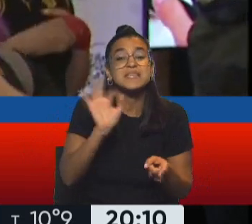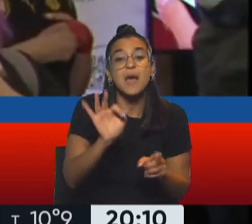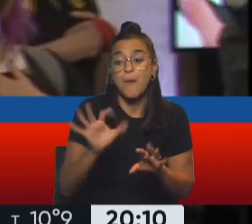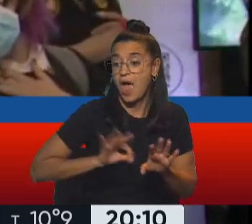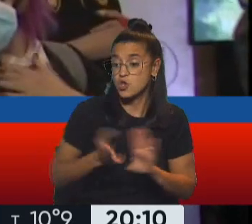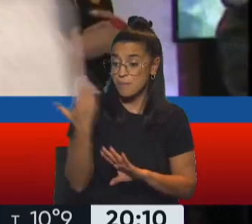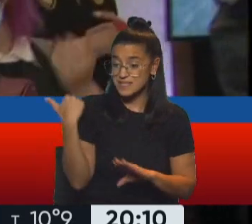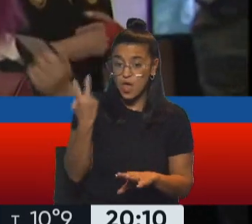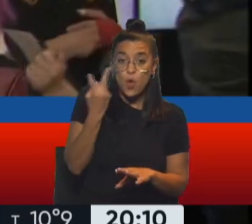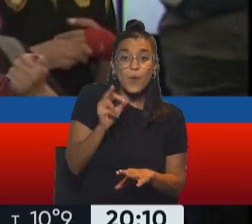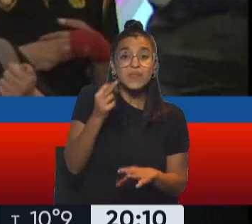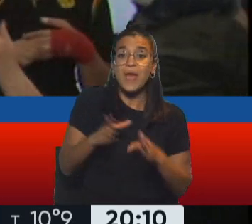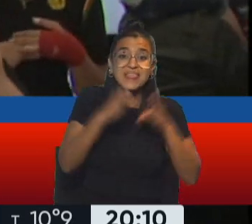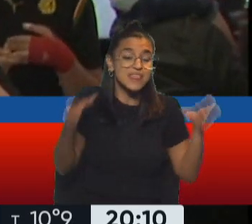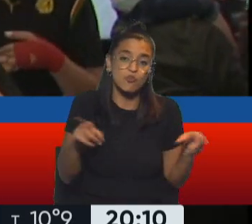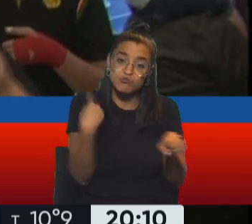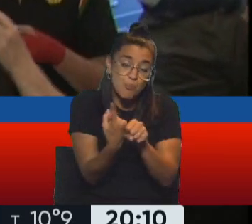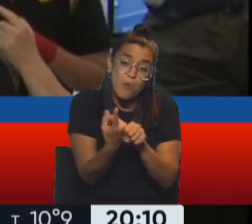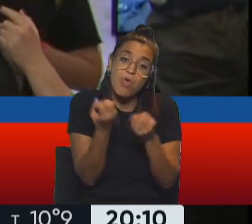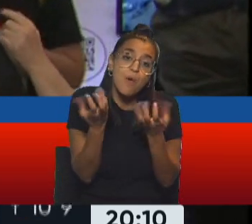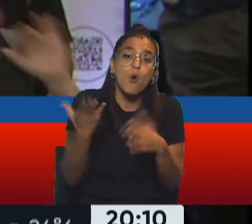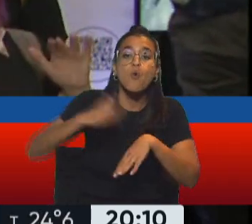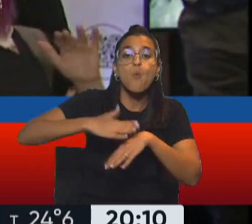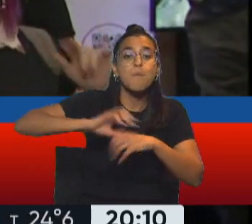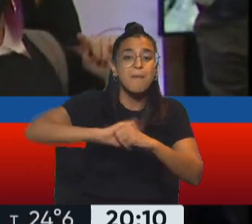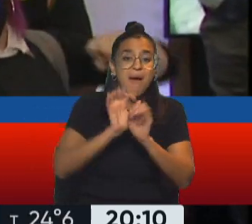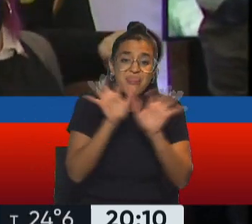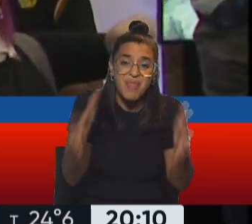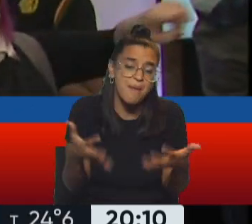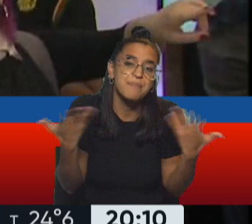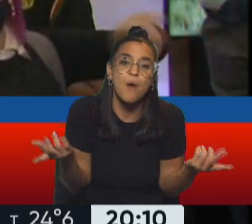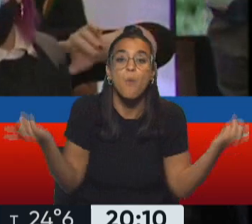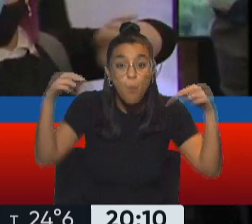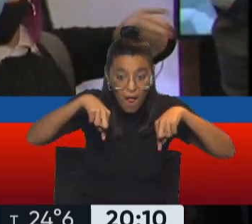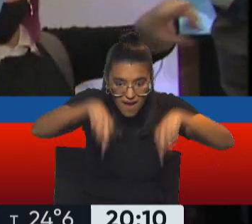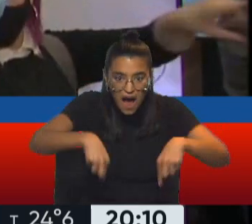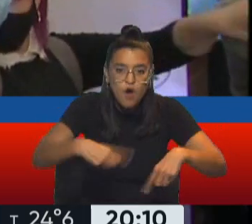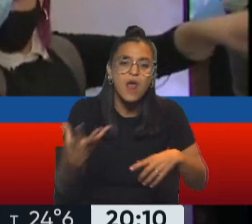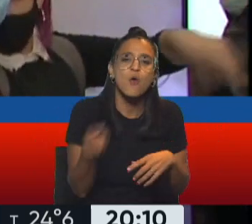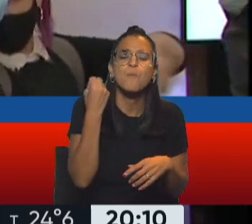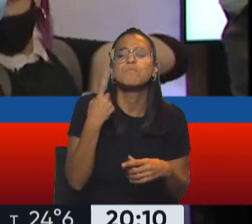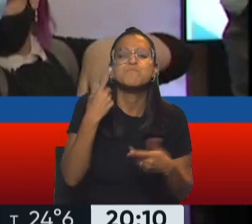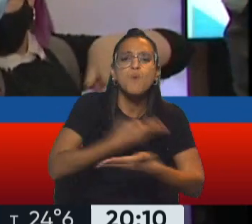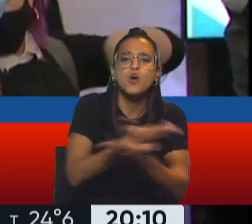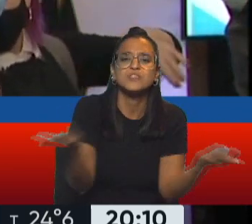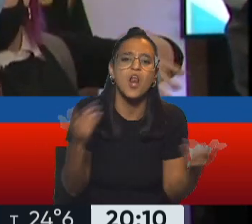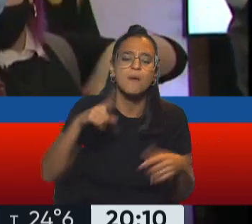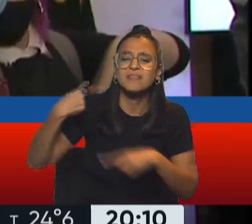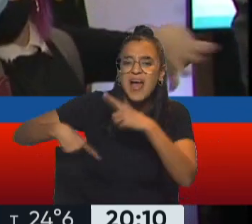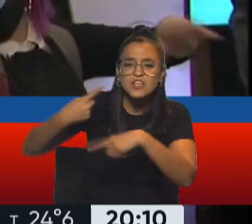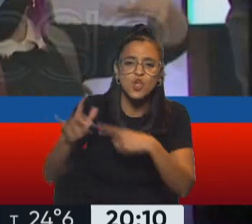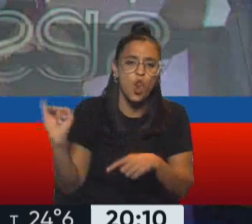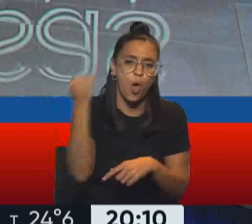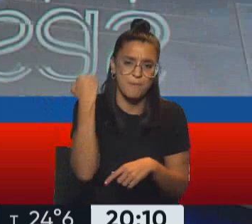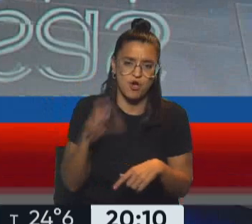pasado, en el 2020, no se pudo realizar con motivo de la pandemia, y en esta ocasión vuelve para recuperar lo mejor de la tradición de nuestro